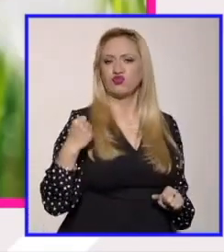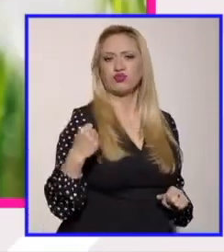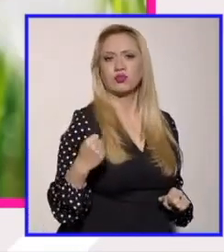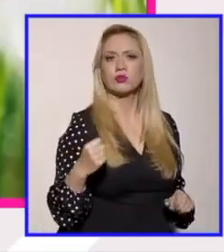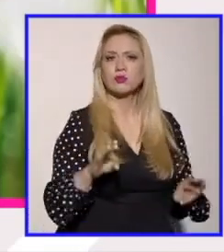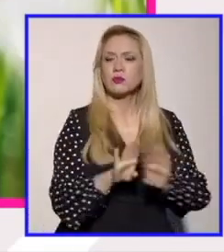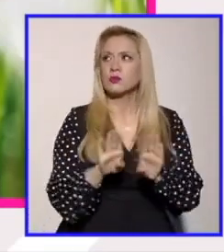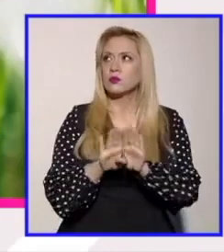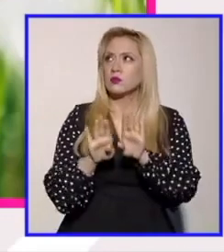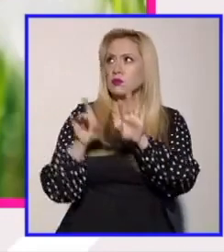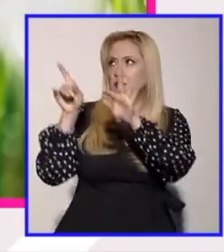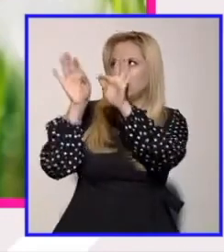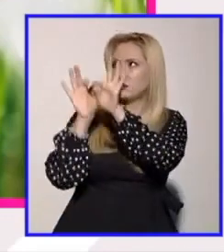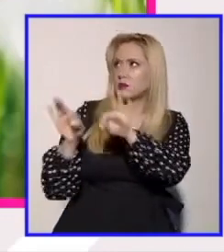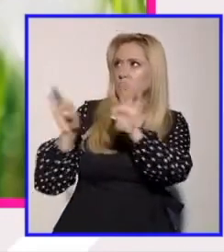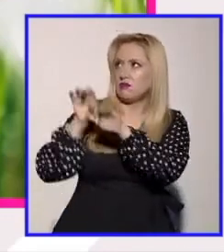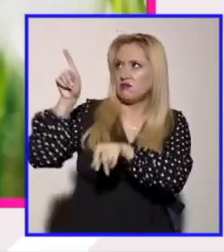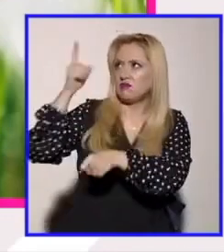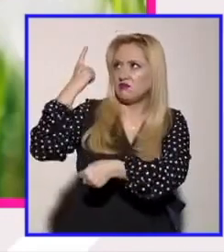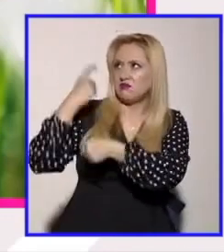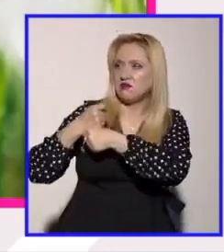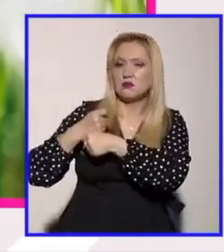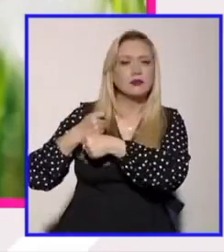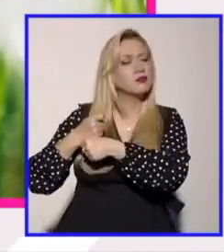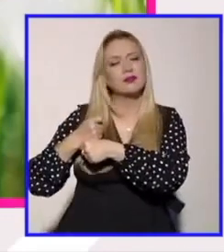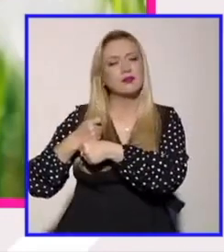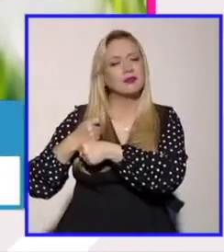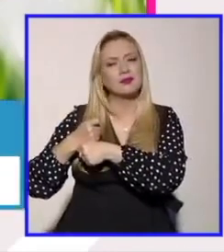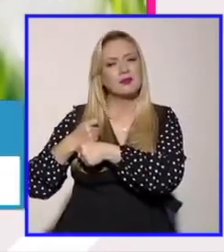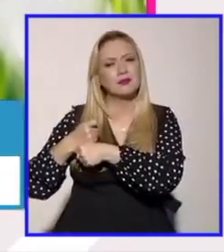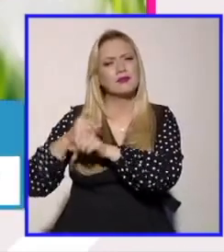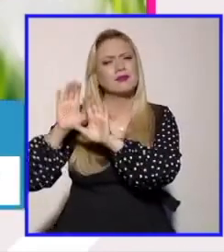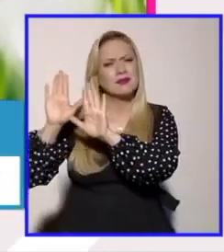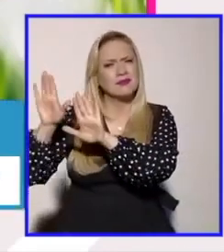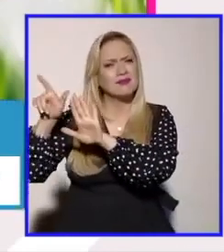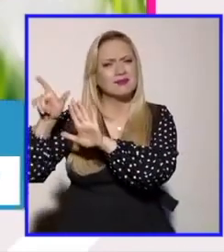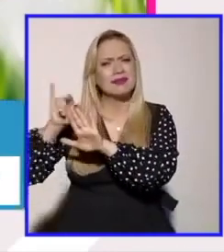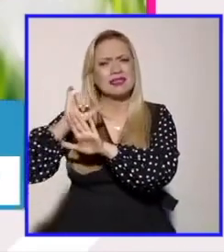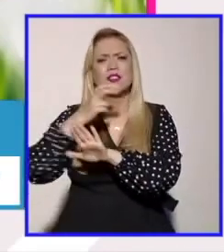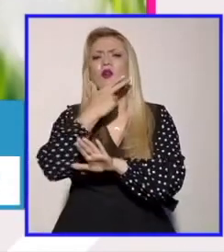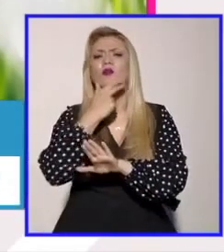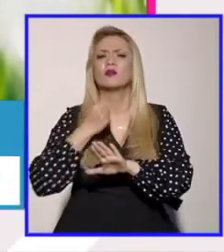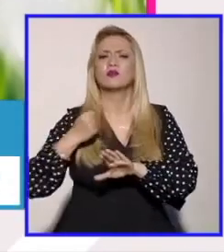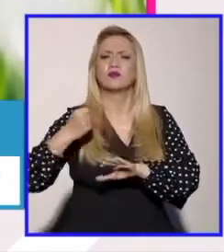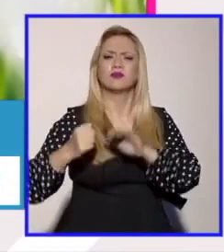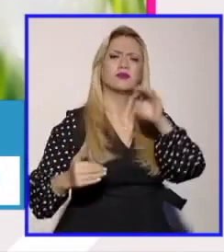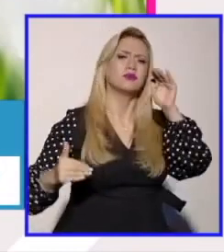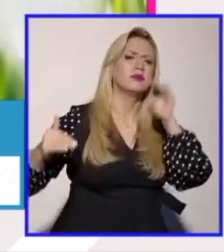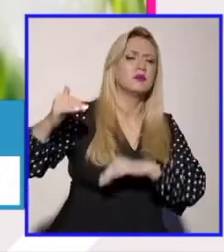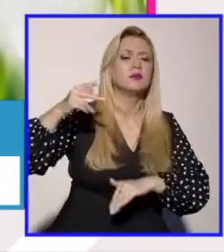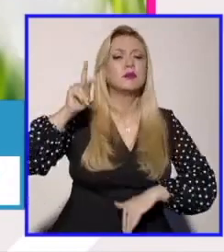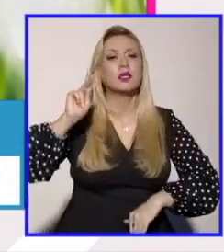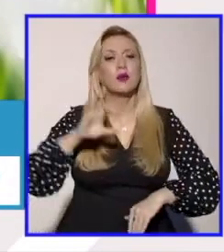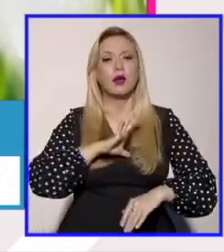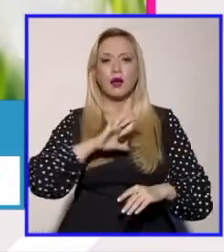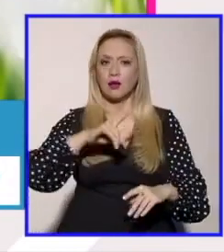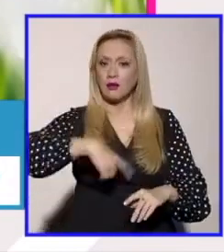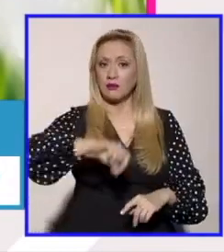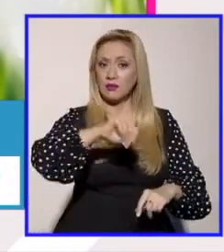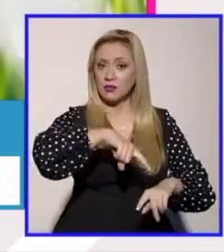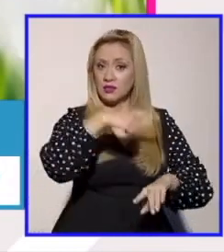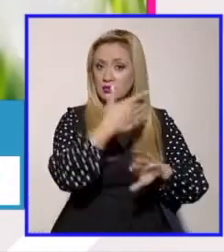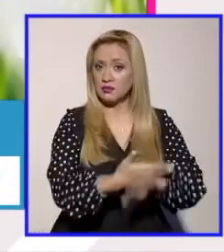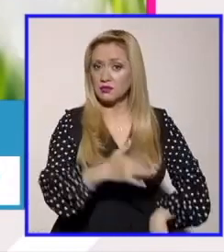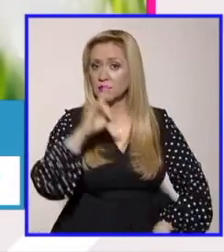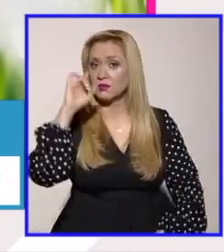patriarcado o de lo patriarcal como adjetivo porque cuando hablas del patriarcado como sustantivo a veces la gente supone que